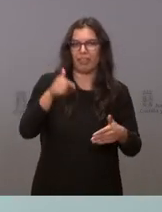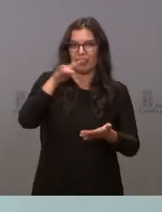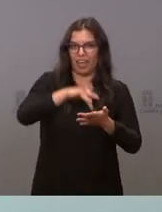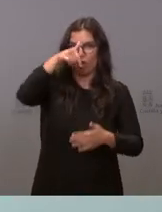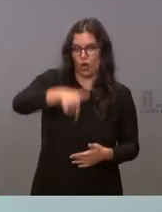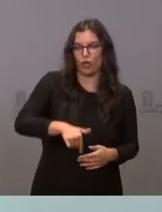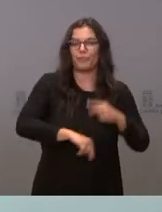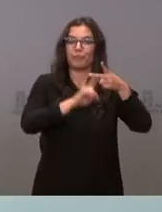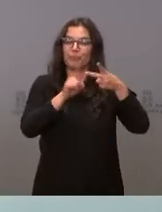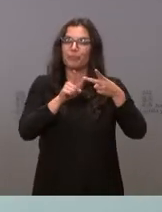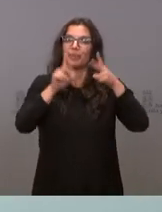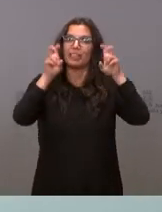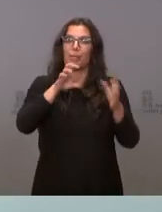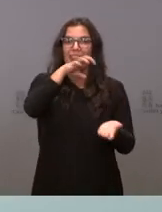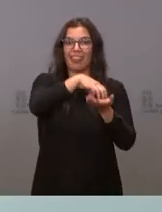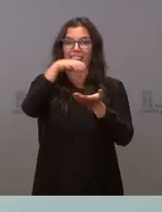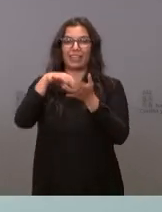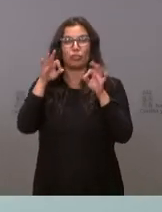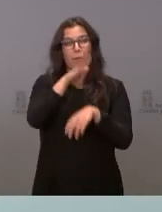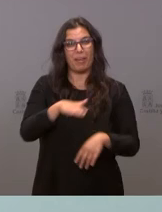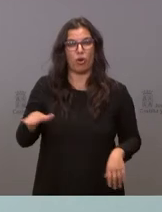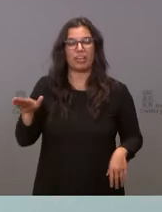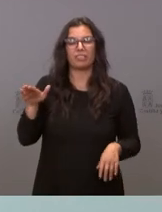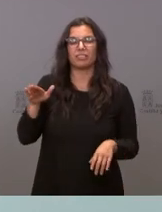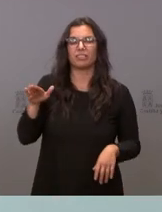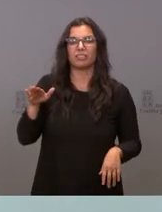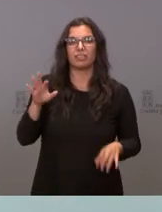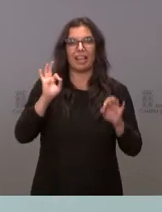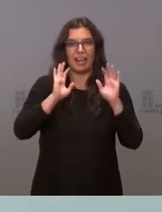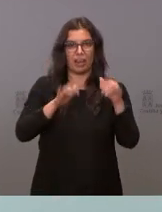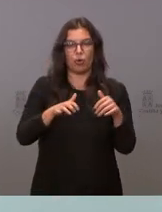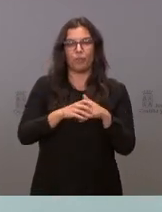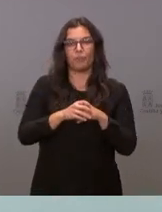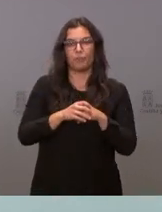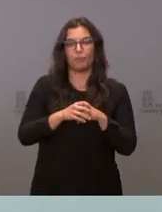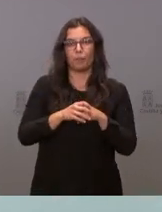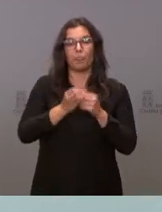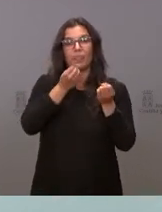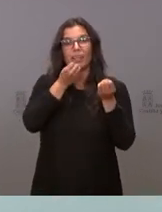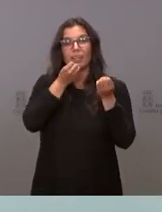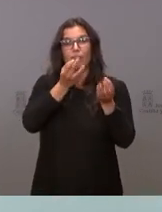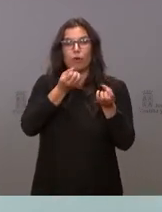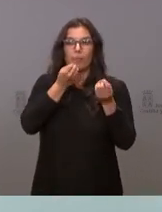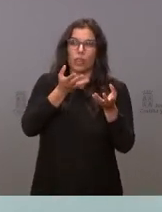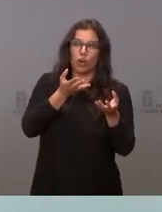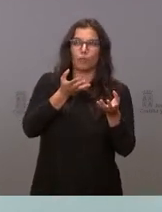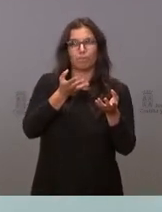respecto de los centros de menores hay una información que es